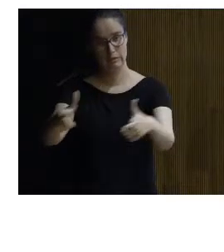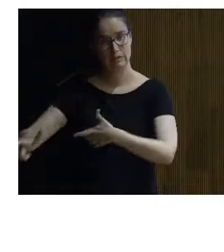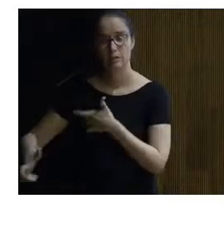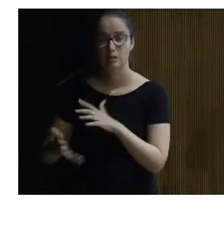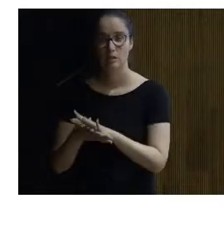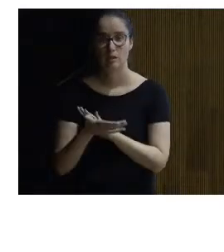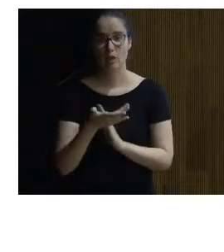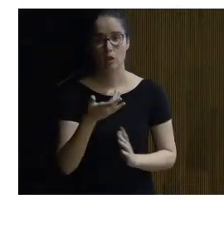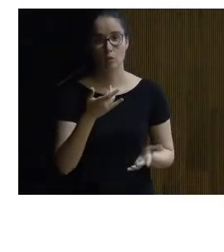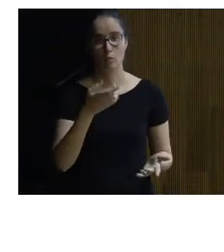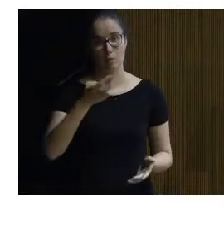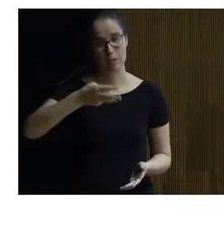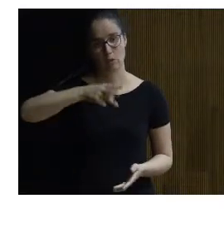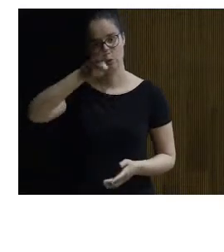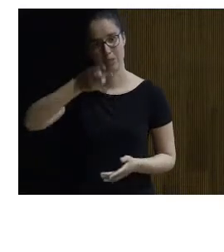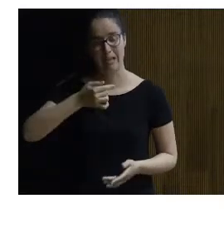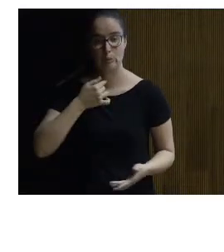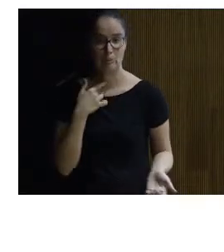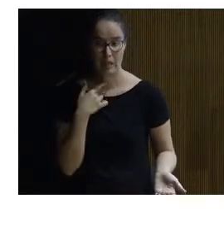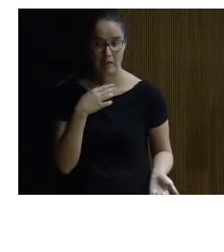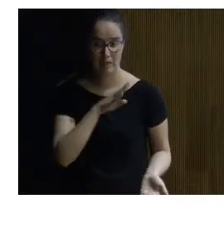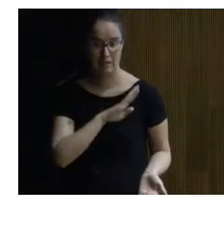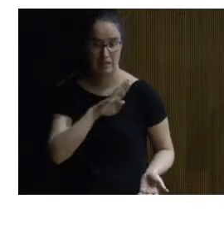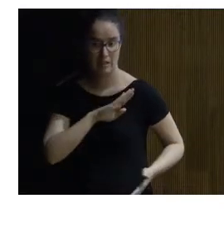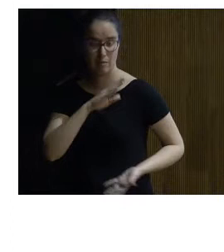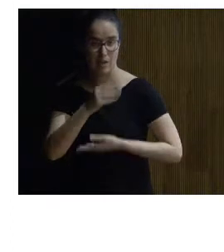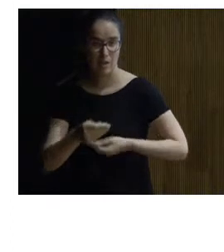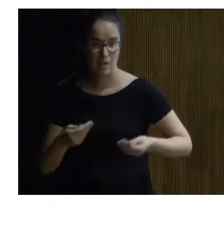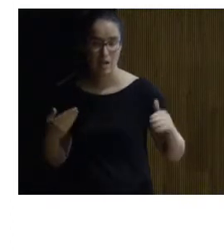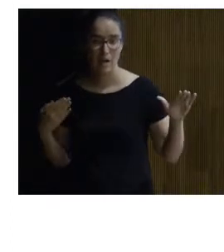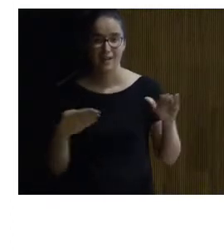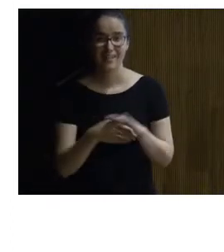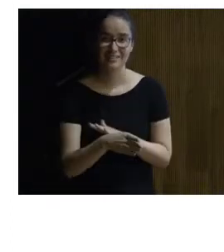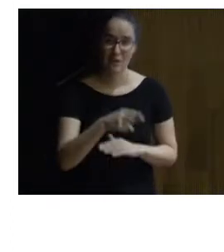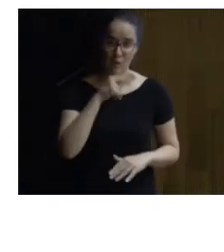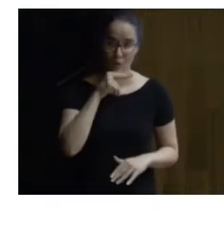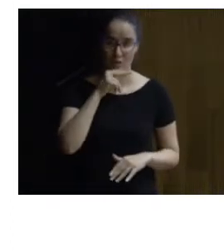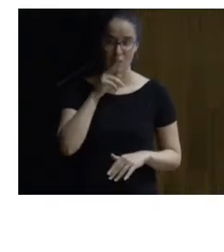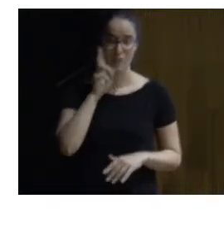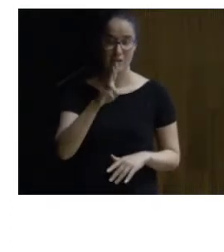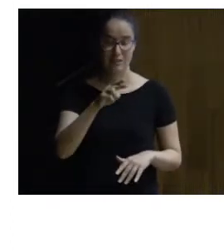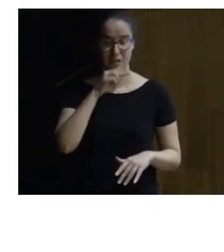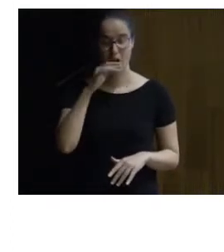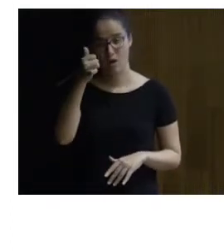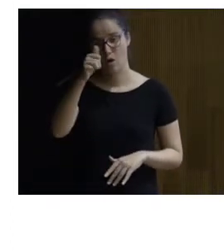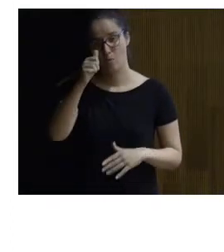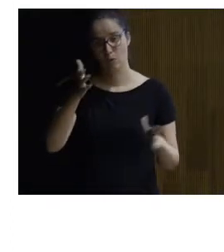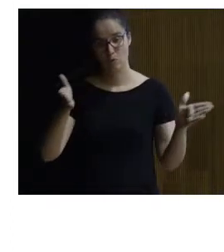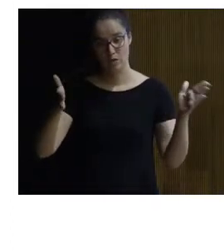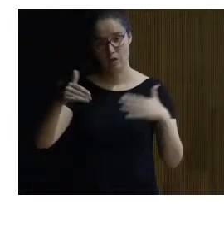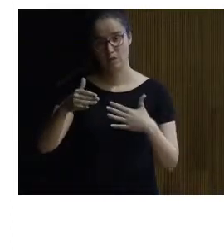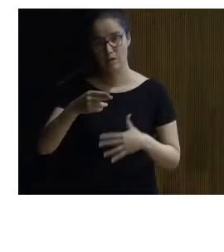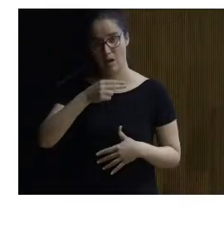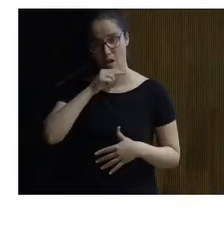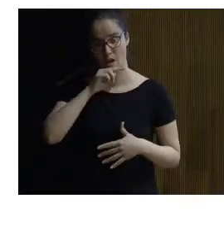hacían perder pues unos metros cuadrados importantes a la hora de hacer accesible los aseos aquí veis el aseo masculino con una cabina con